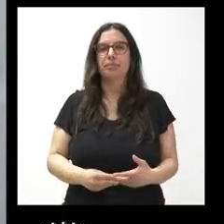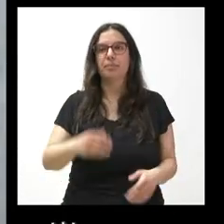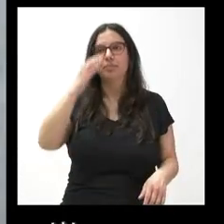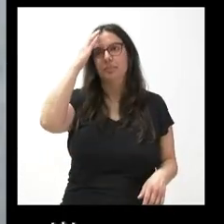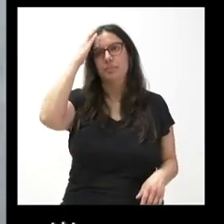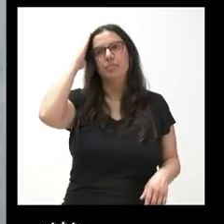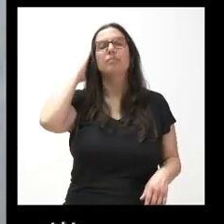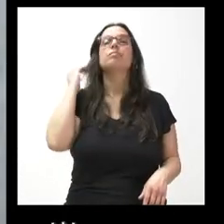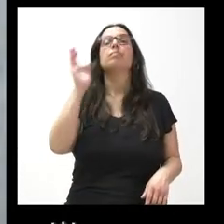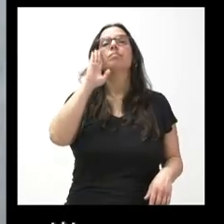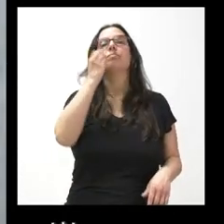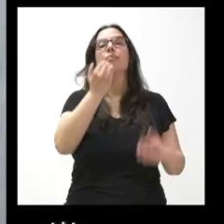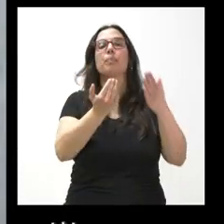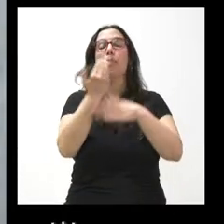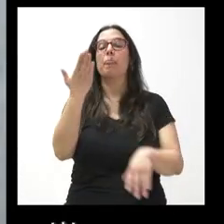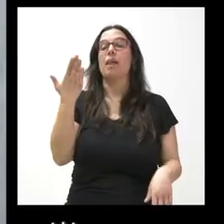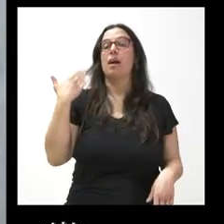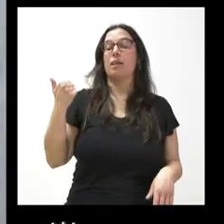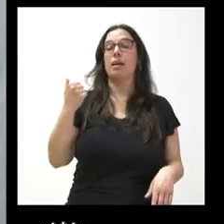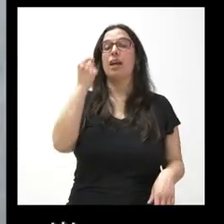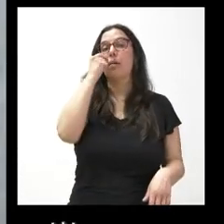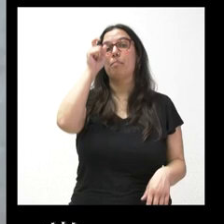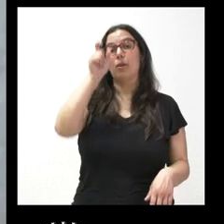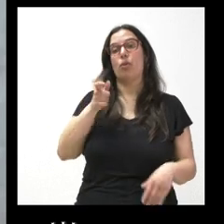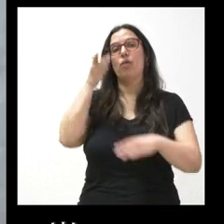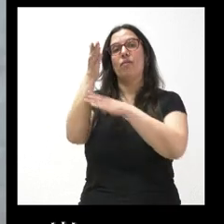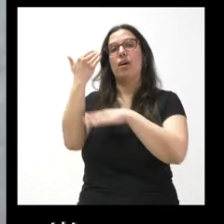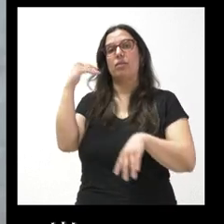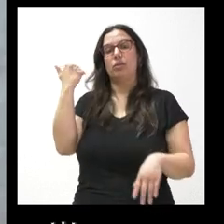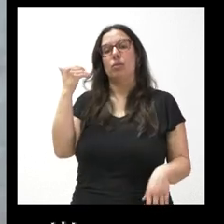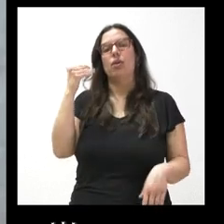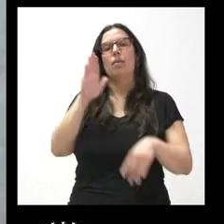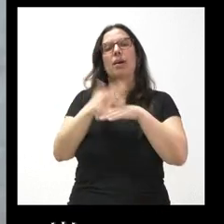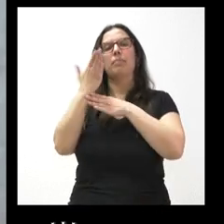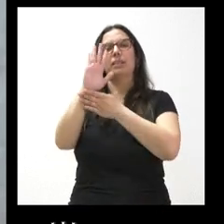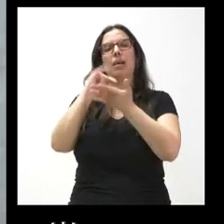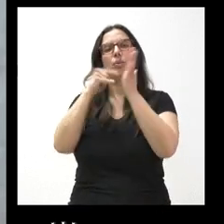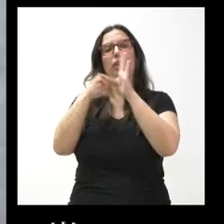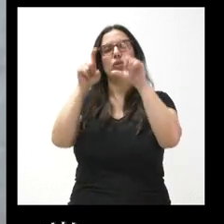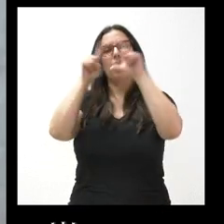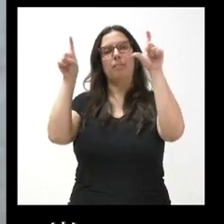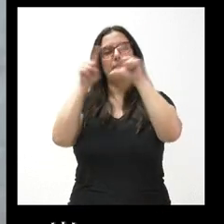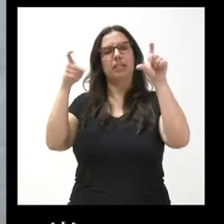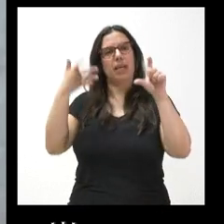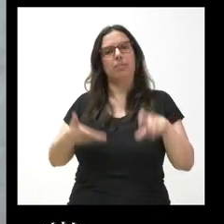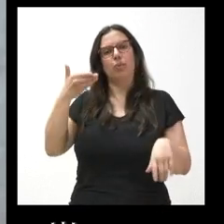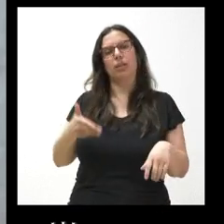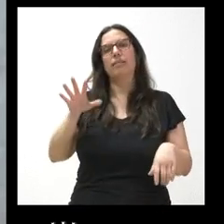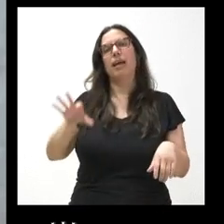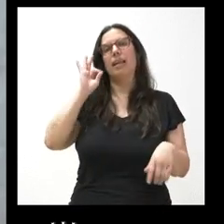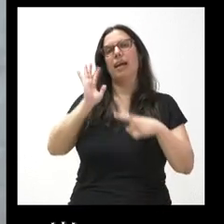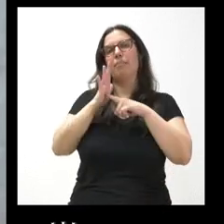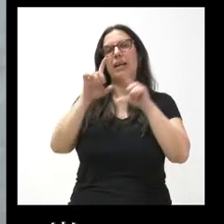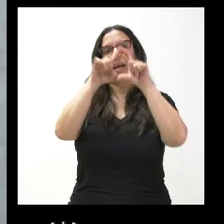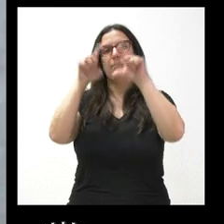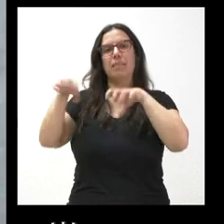Hola, buenos días. Ayer estuvo Mañú con Soria para presentar un importante proyecto empresarial que ha escogido para ubicarse el Parque Empresarial